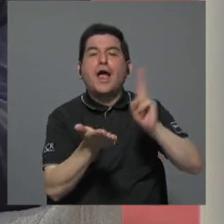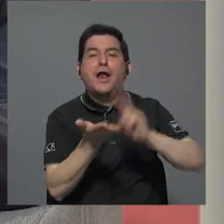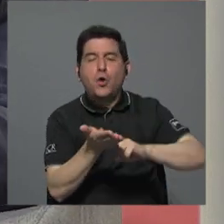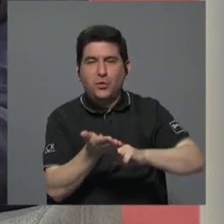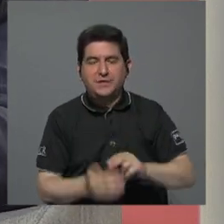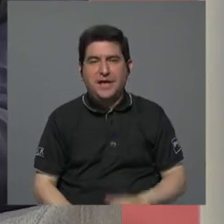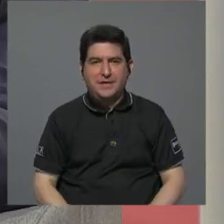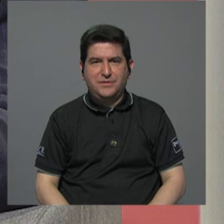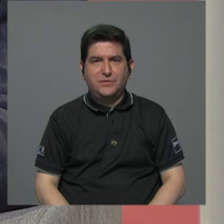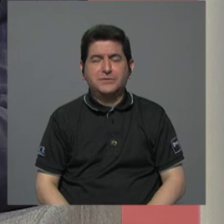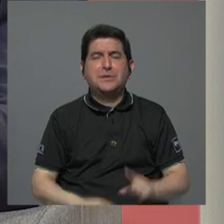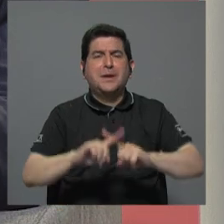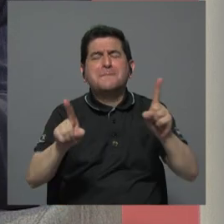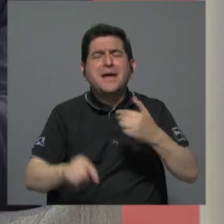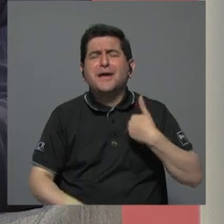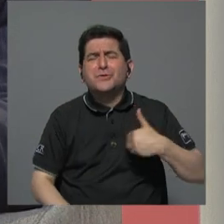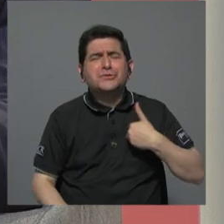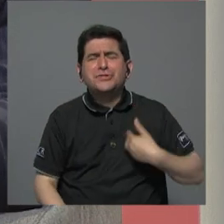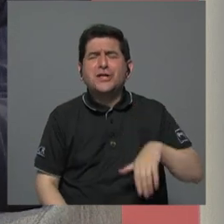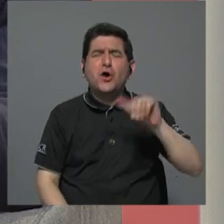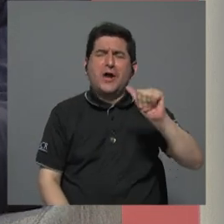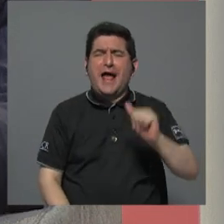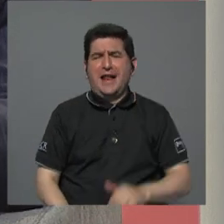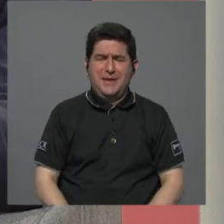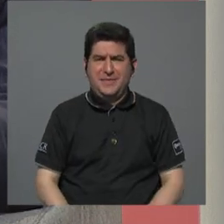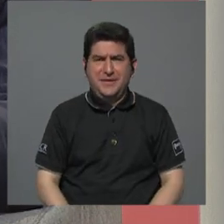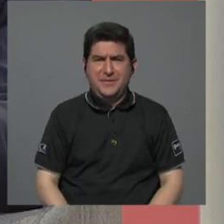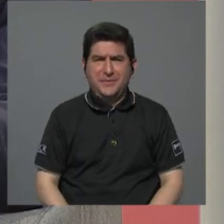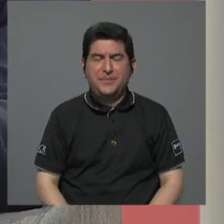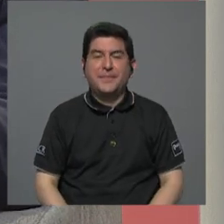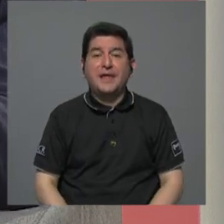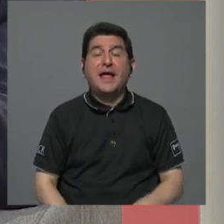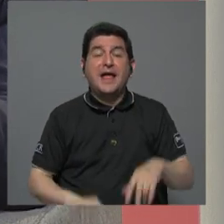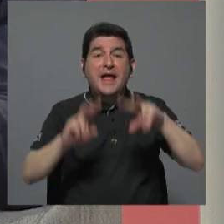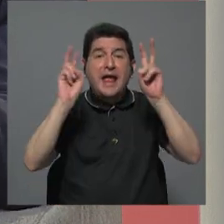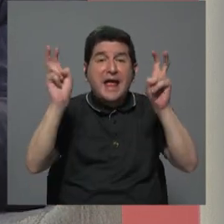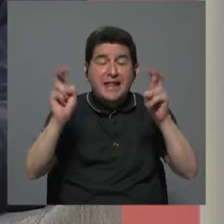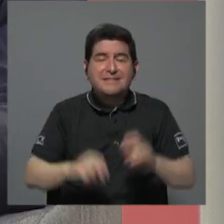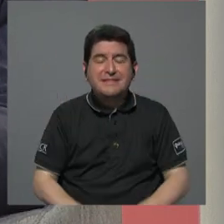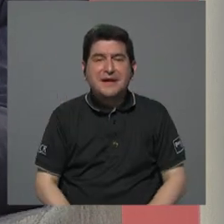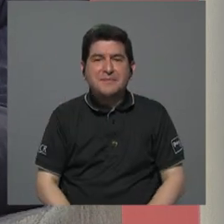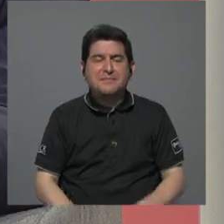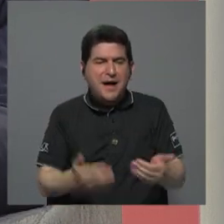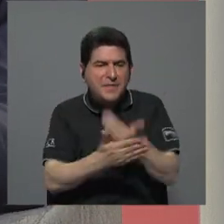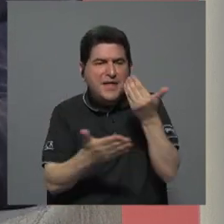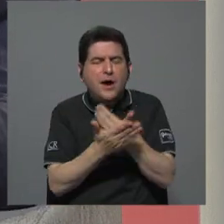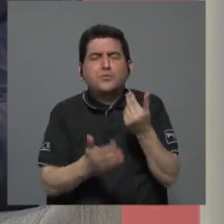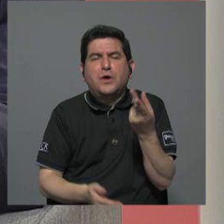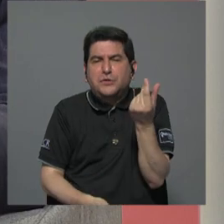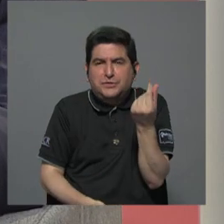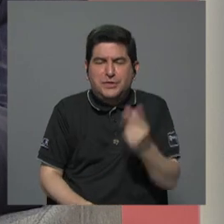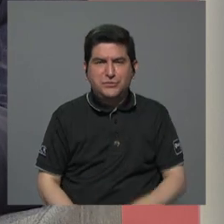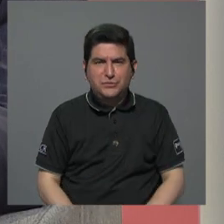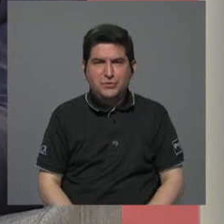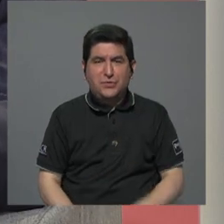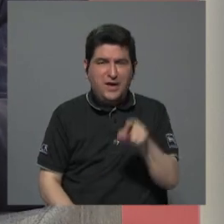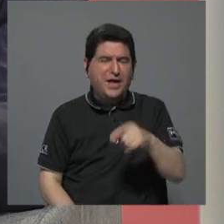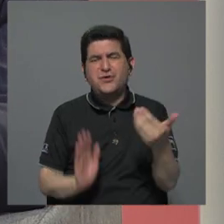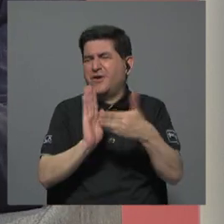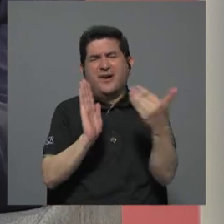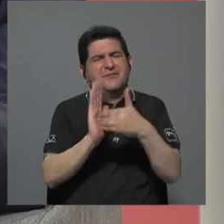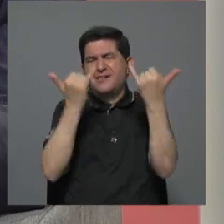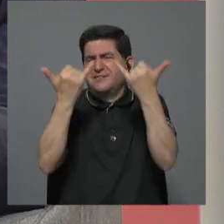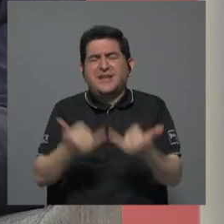estaba totalmente viciado, ¿qué garantía hay? El de las revisiones y las actualizaciones de costos absolutamente viciado,